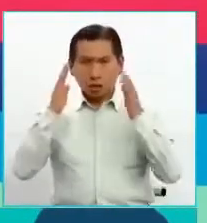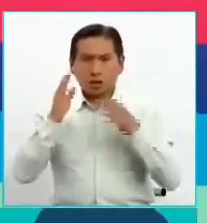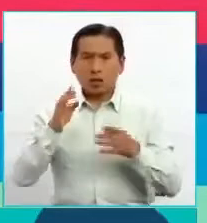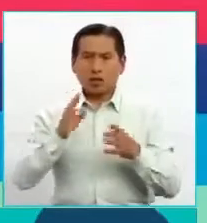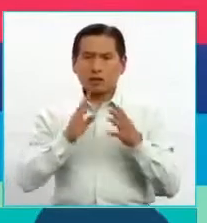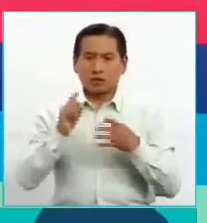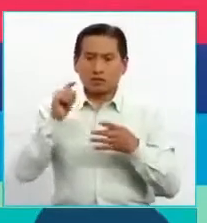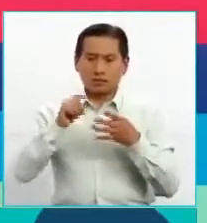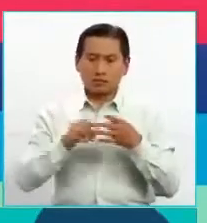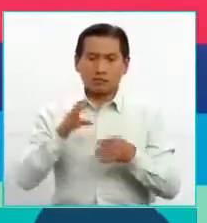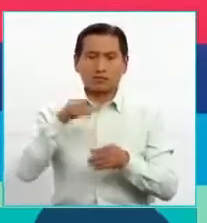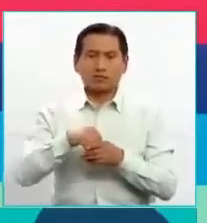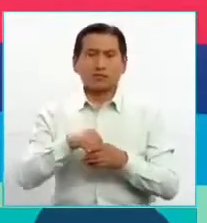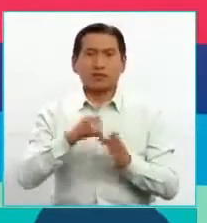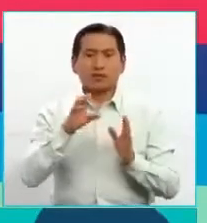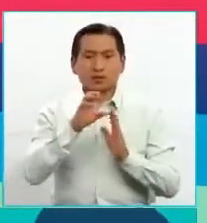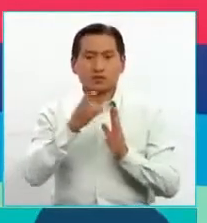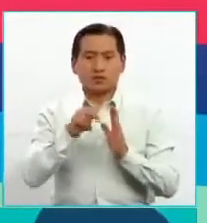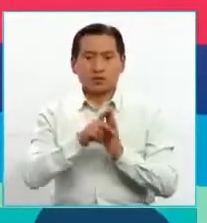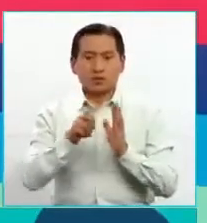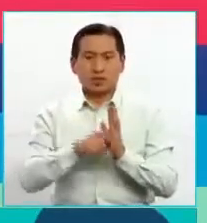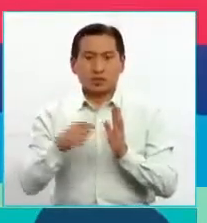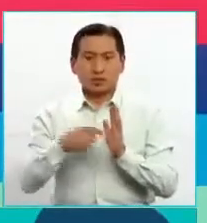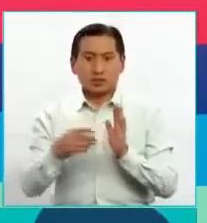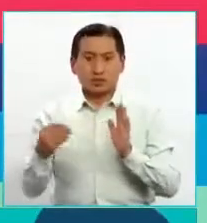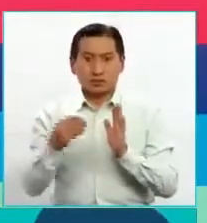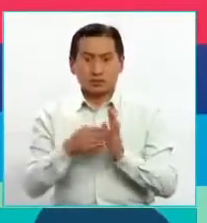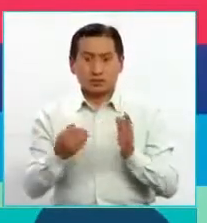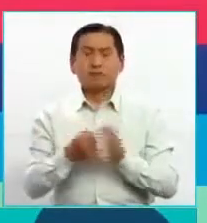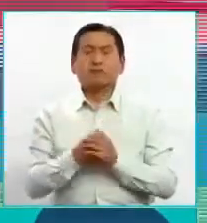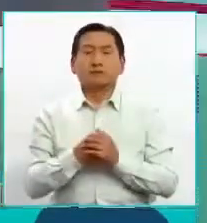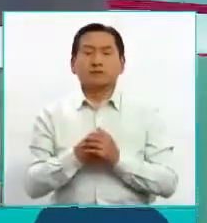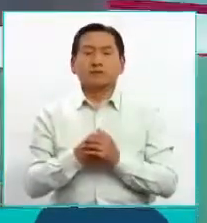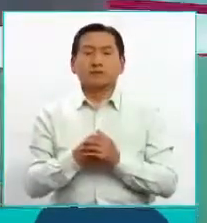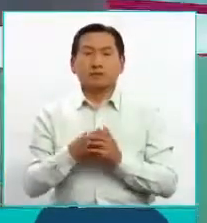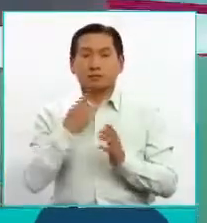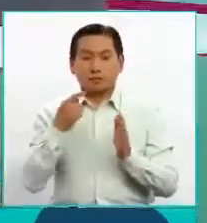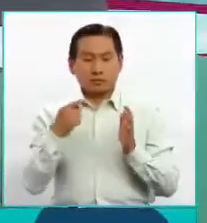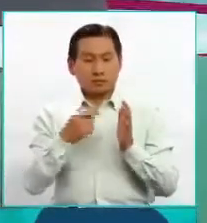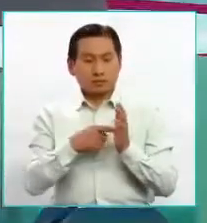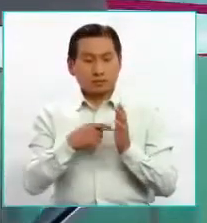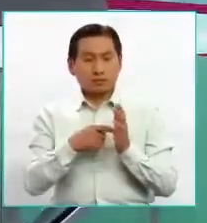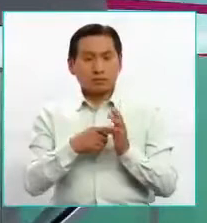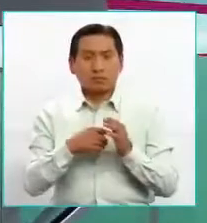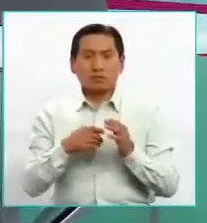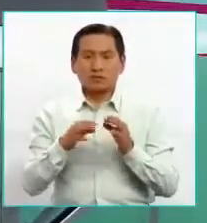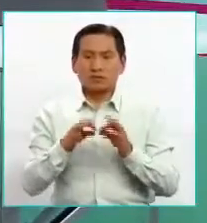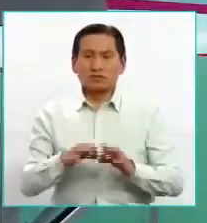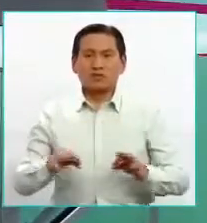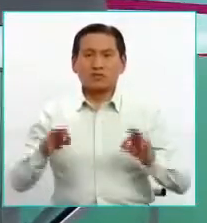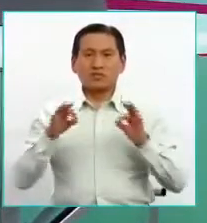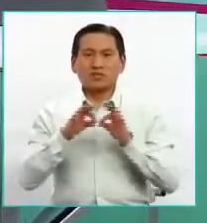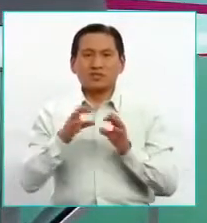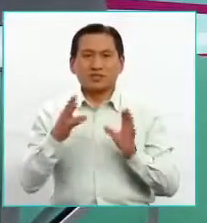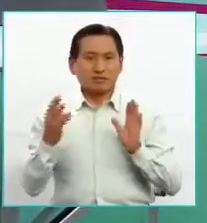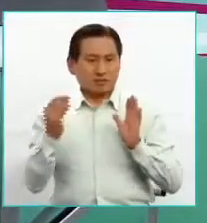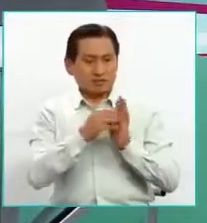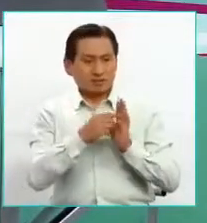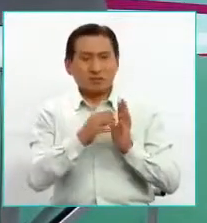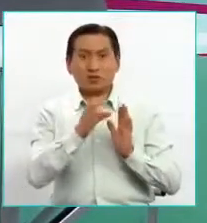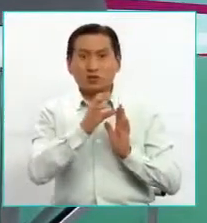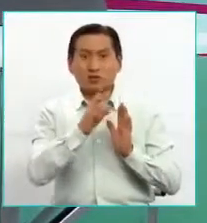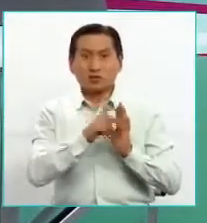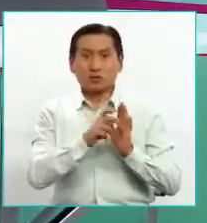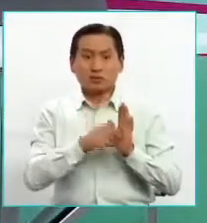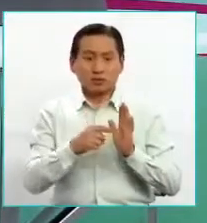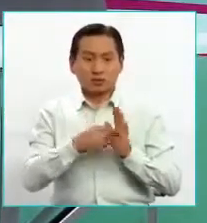principios de nuestra constitución política del Estado, ¿no? Ahí está, en la parte de los principios de nuestra constitución, está